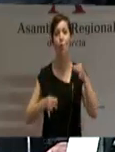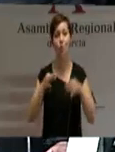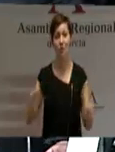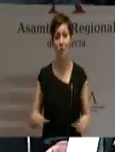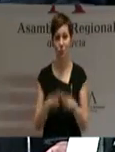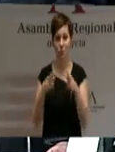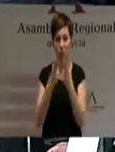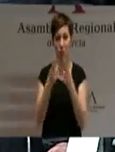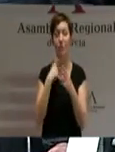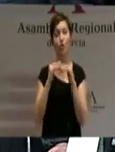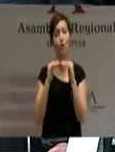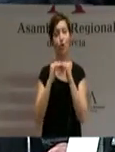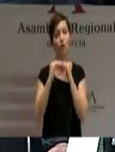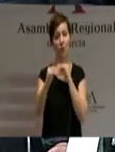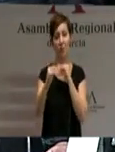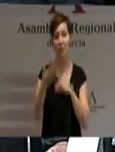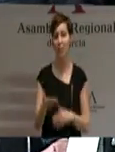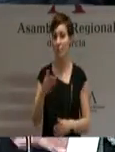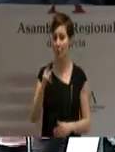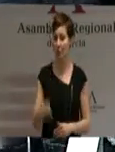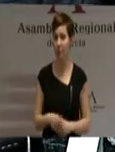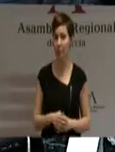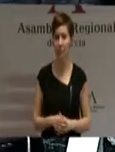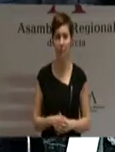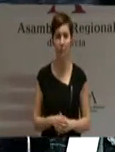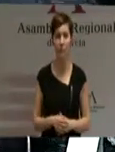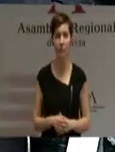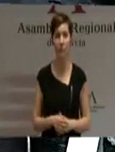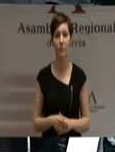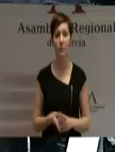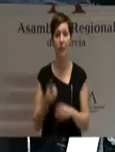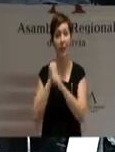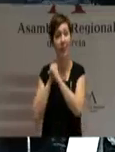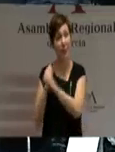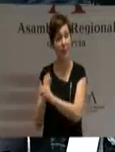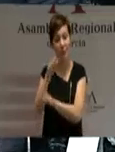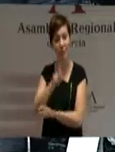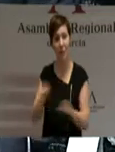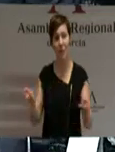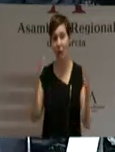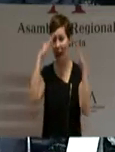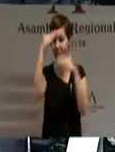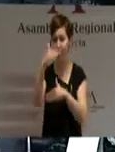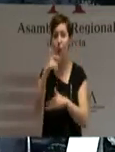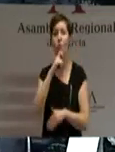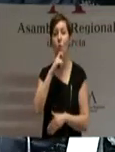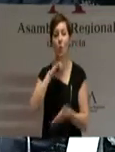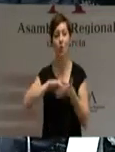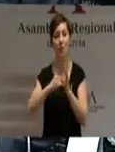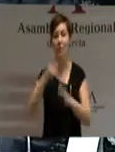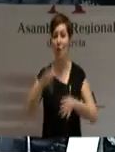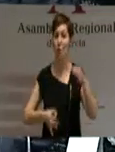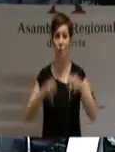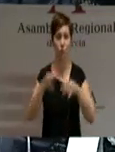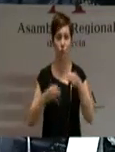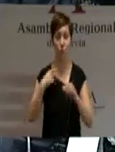de sostenibilidad. Hay que seguir atendiendo a los dependientes a través de un sistema justo que culmine los objetivos para los que